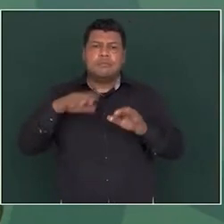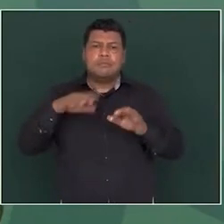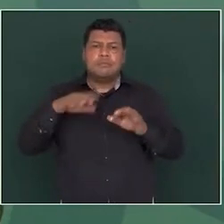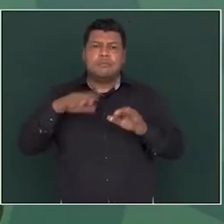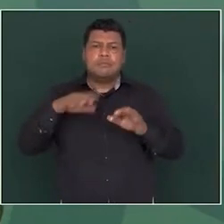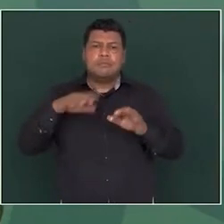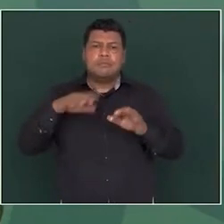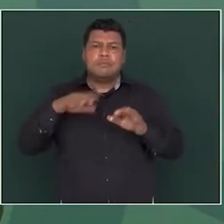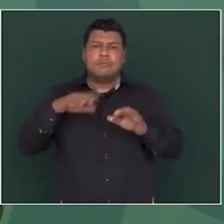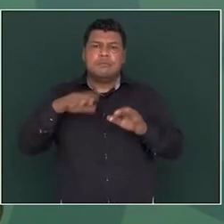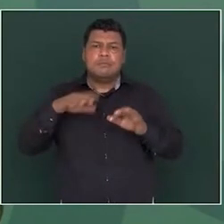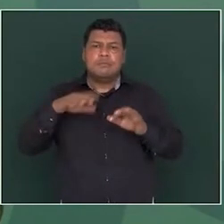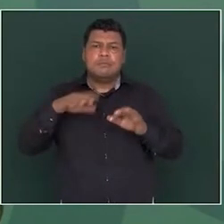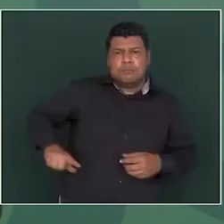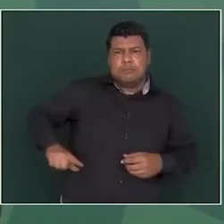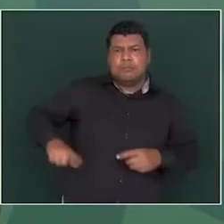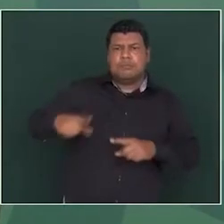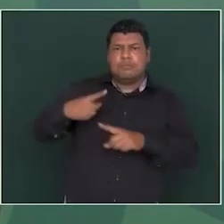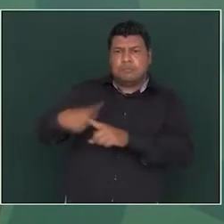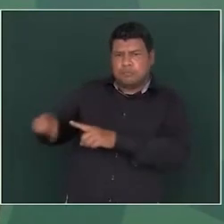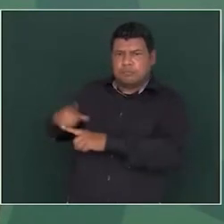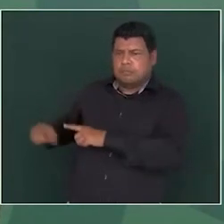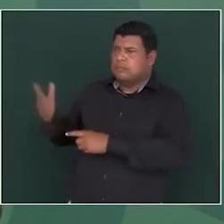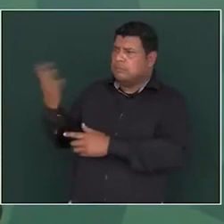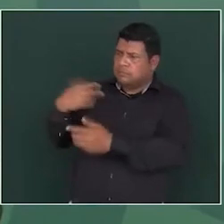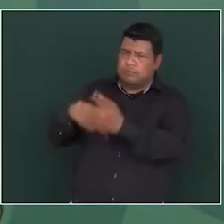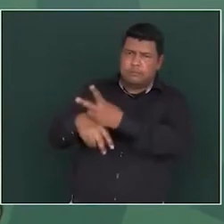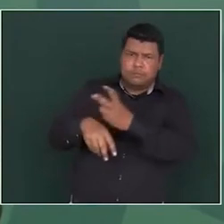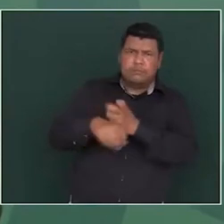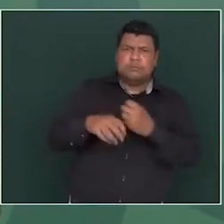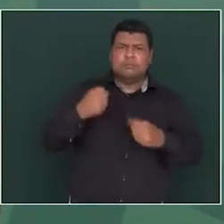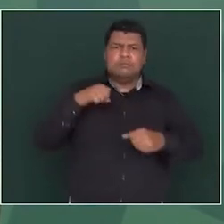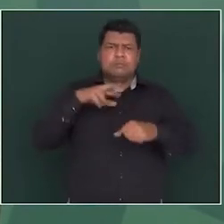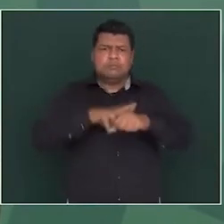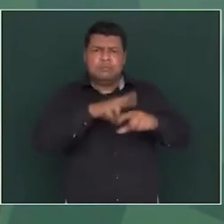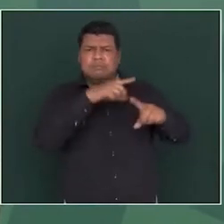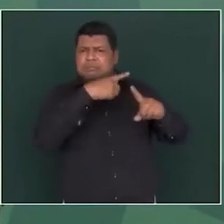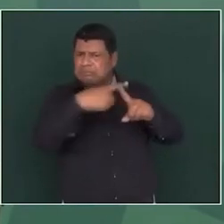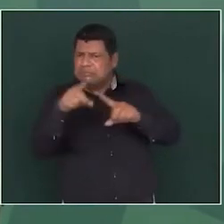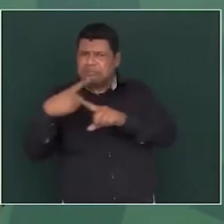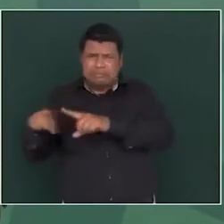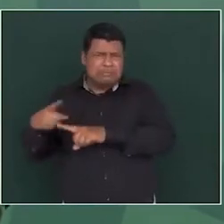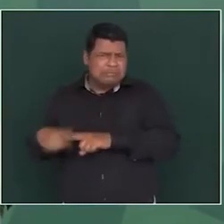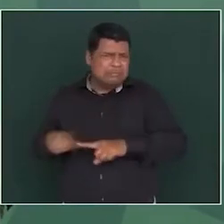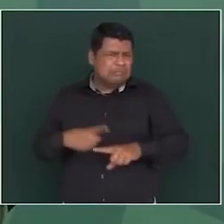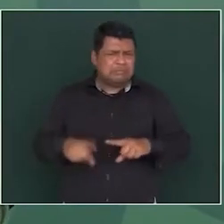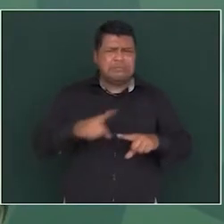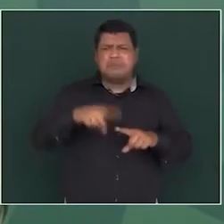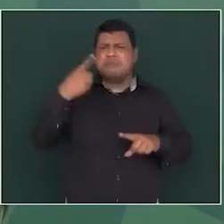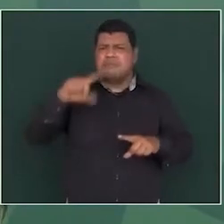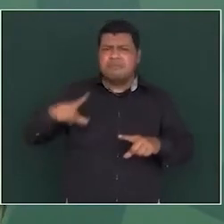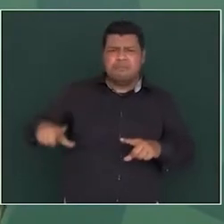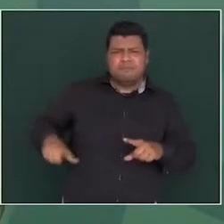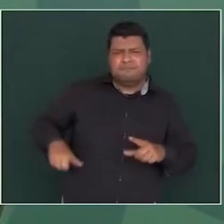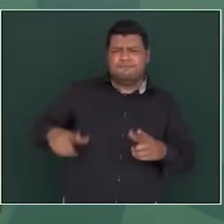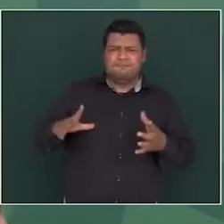gobernadores de los estados miembros de las secretarías de estado que conforman el gobierno de la república